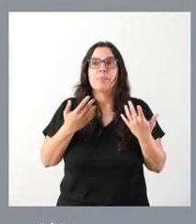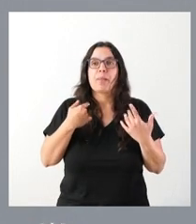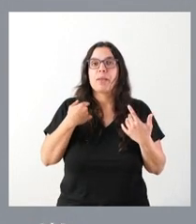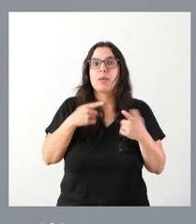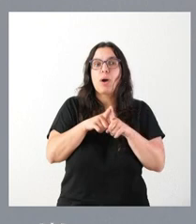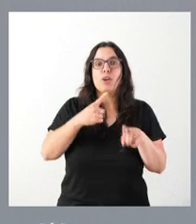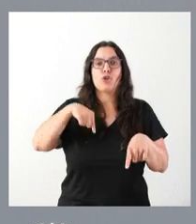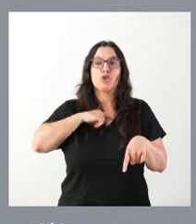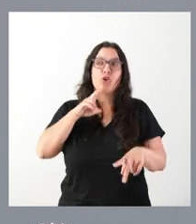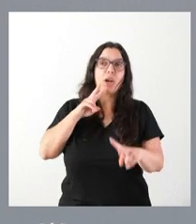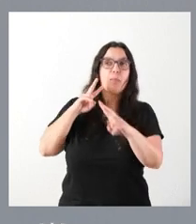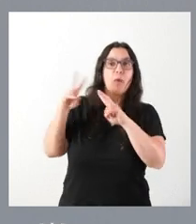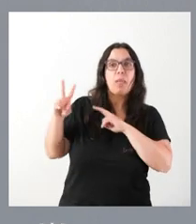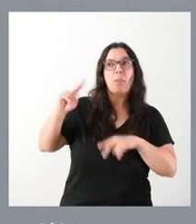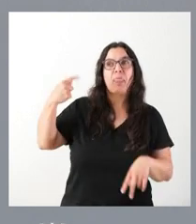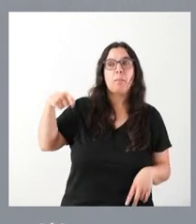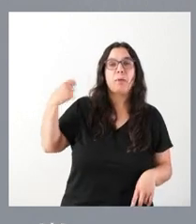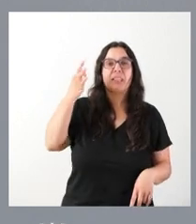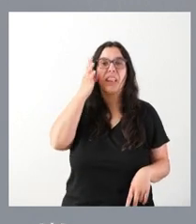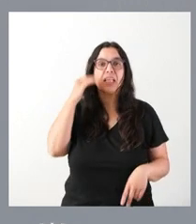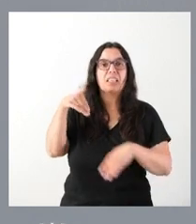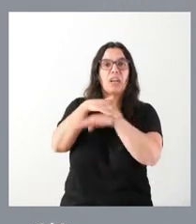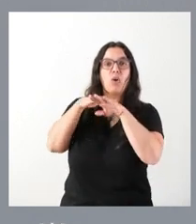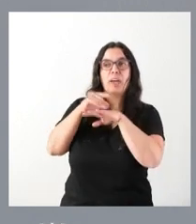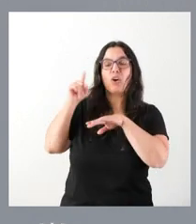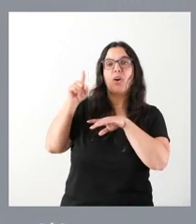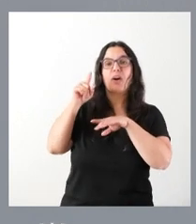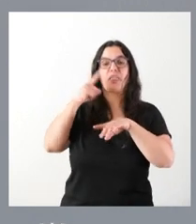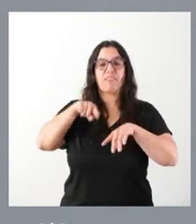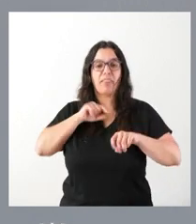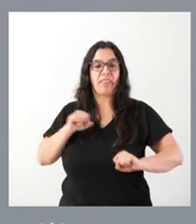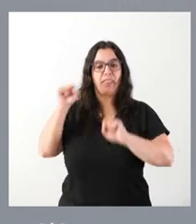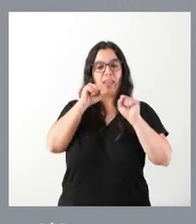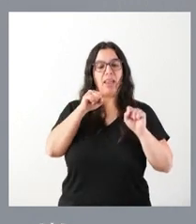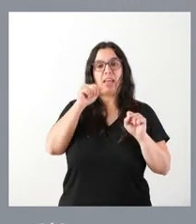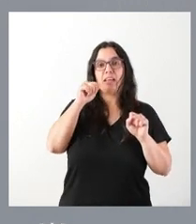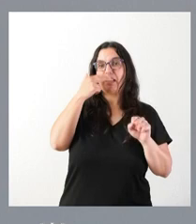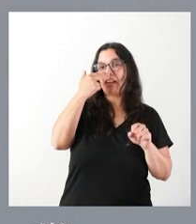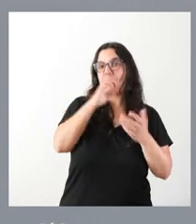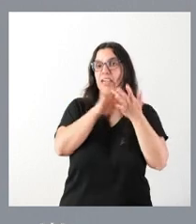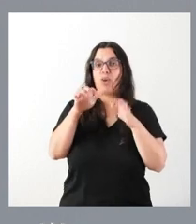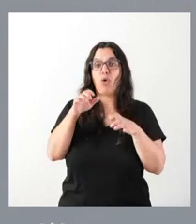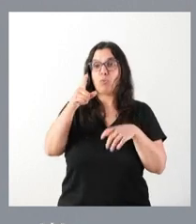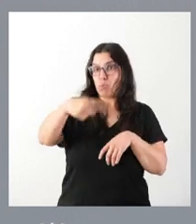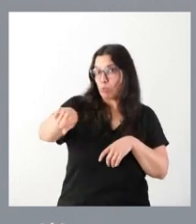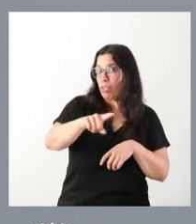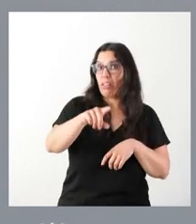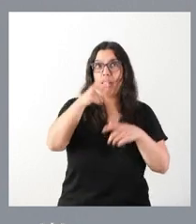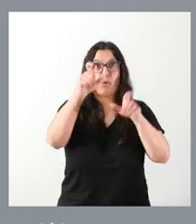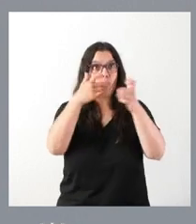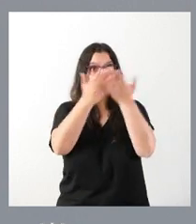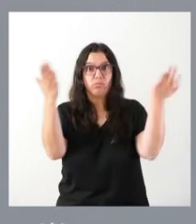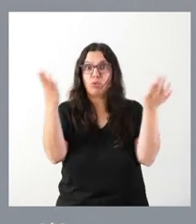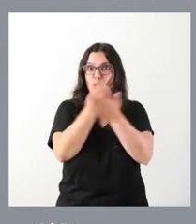nosotros podamos responder a una vicepresidenta del Gobierno defendiendo los intereses de Castilla y León, pues que los ciudadanos y ustedes mismos también puedan ser los que valoren